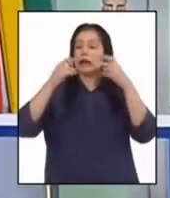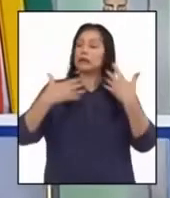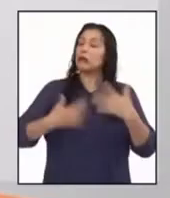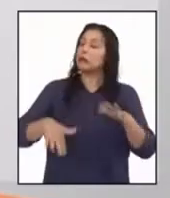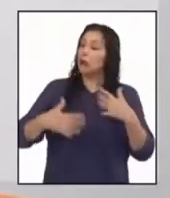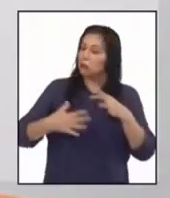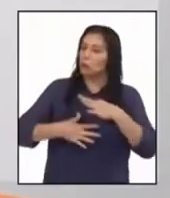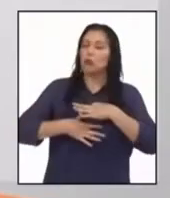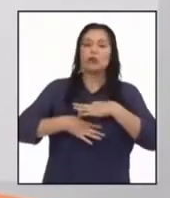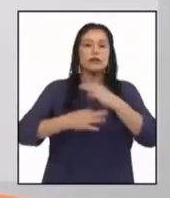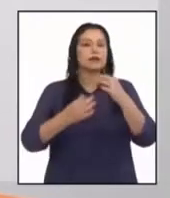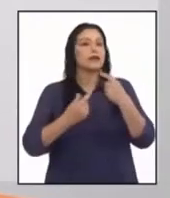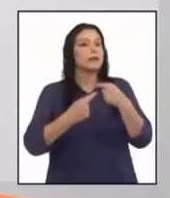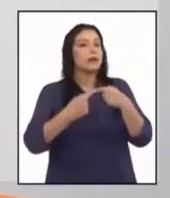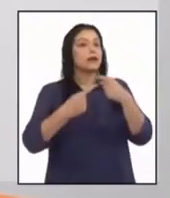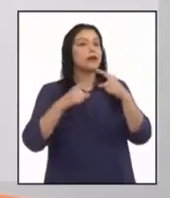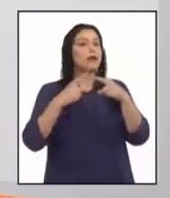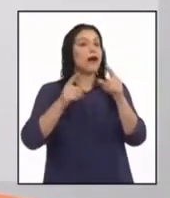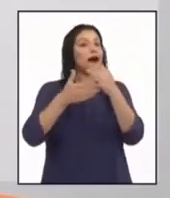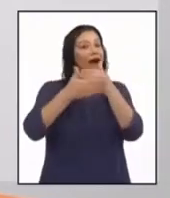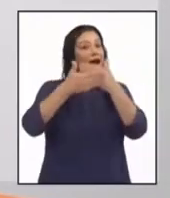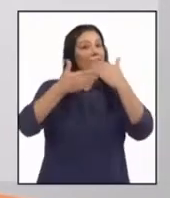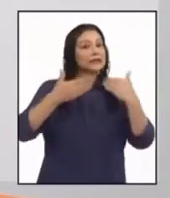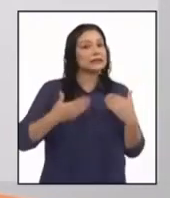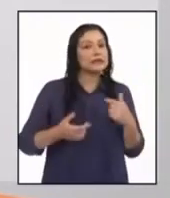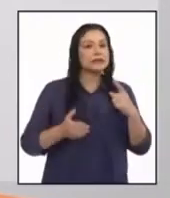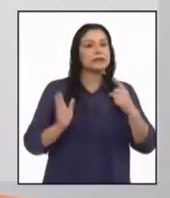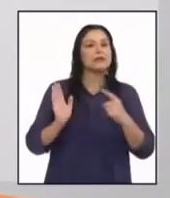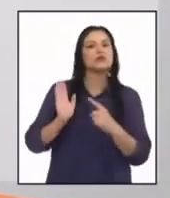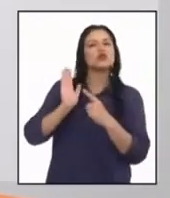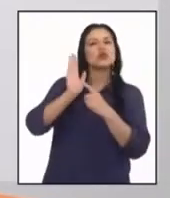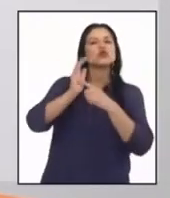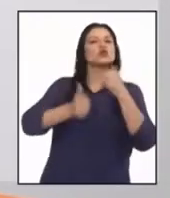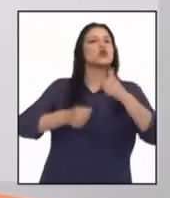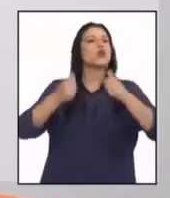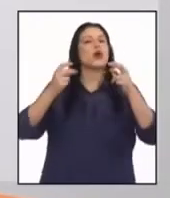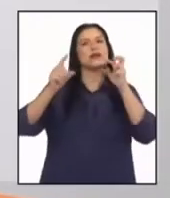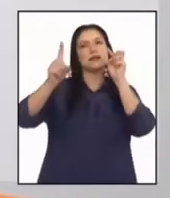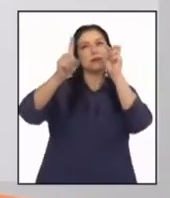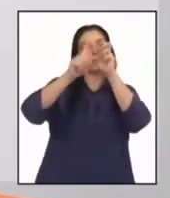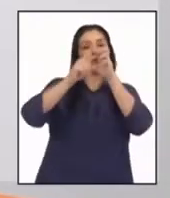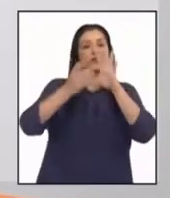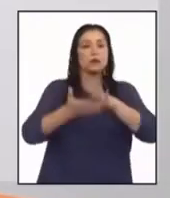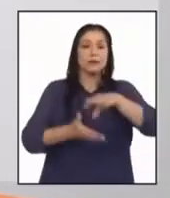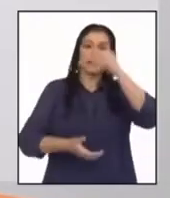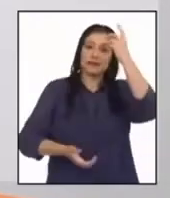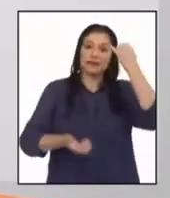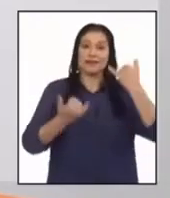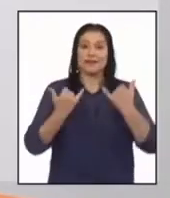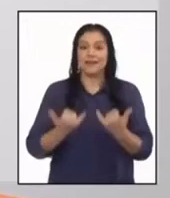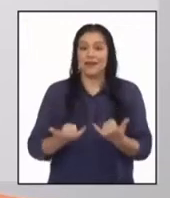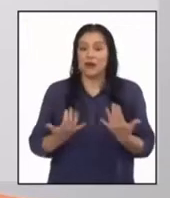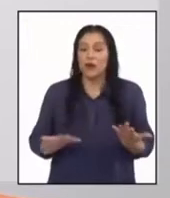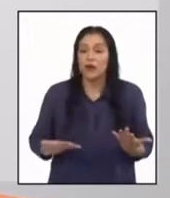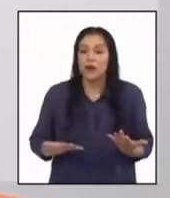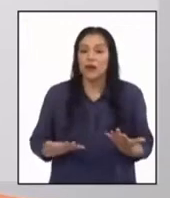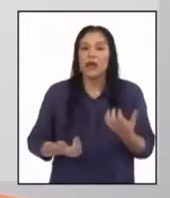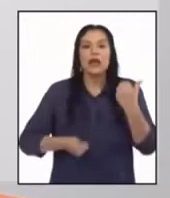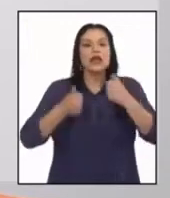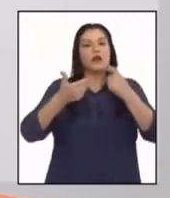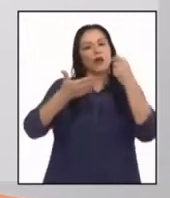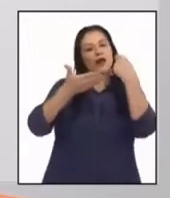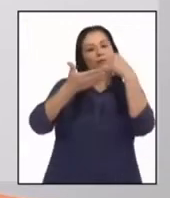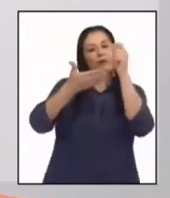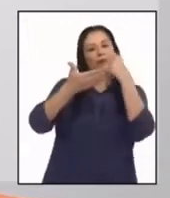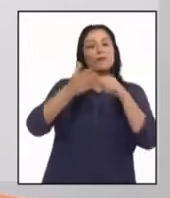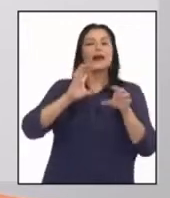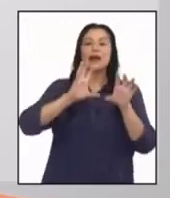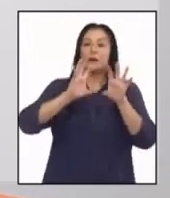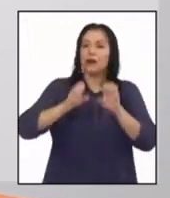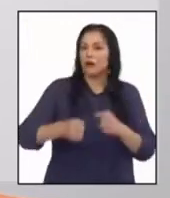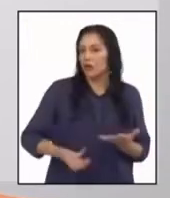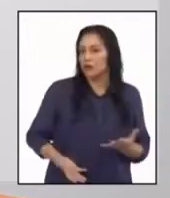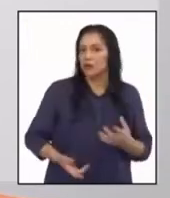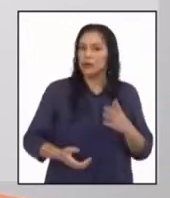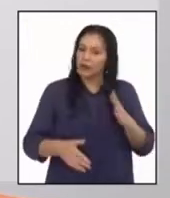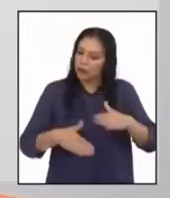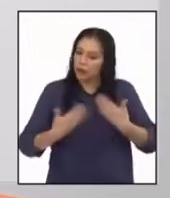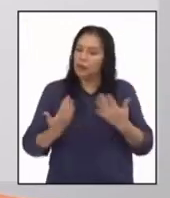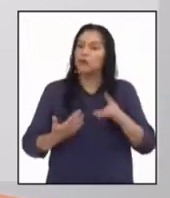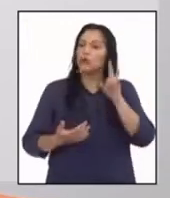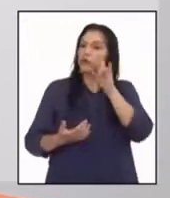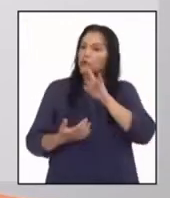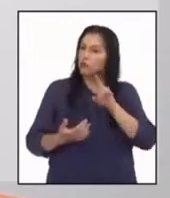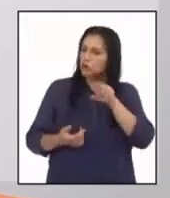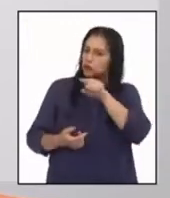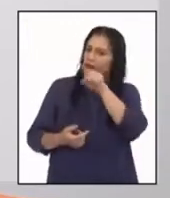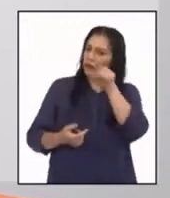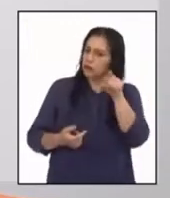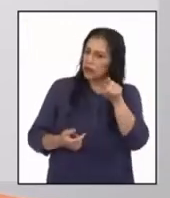muy interesante. Pero antes, debemos dar a conocer el propósito de aprendizaje de hoy y los criterios de evaluación porque sirven para